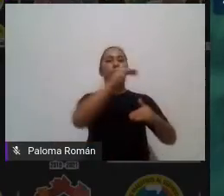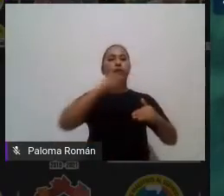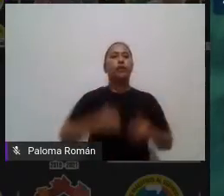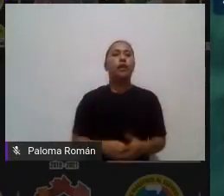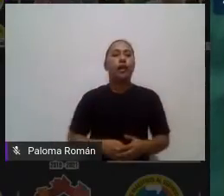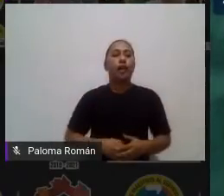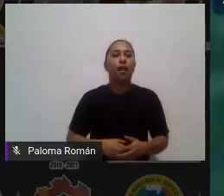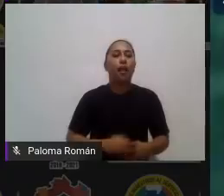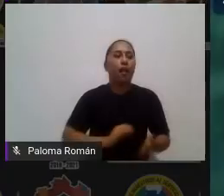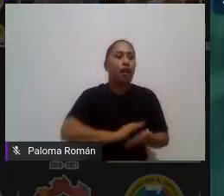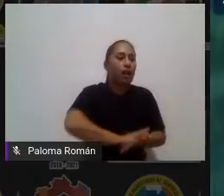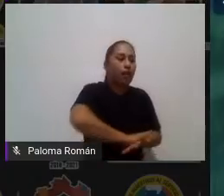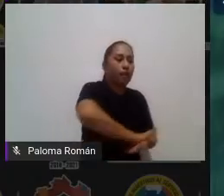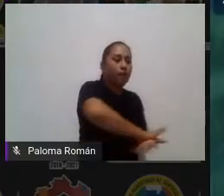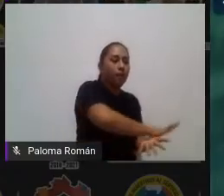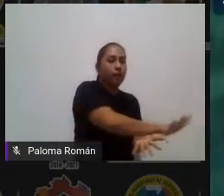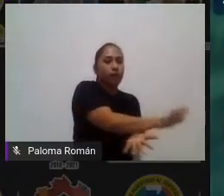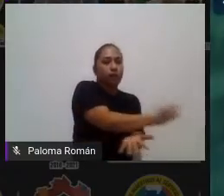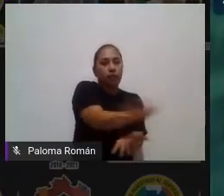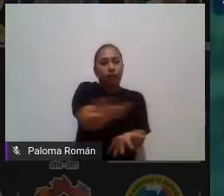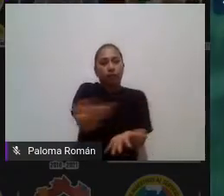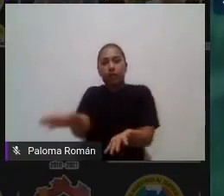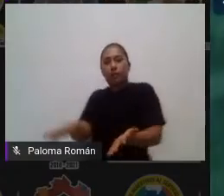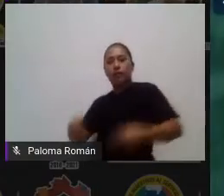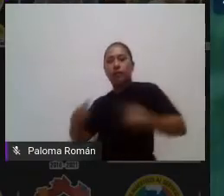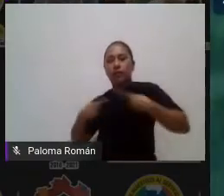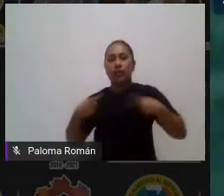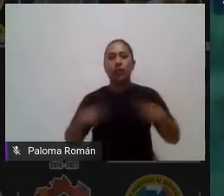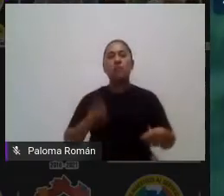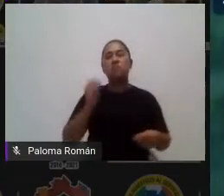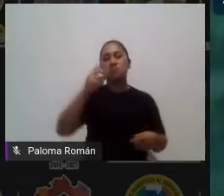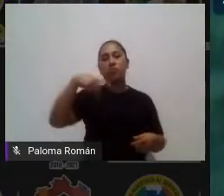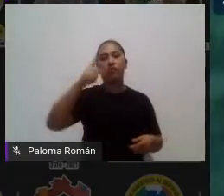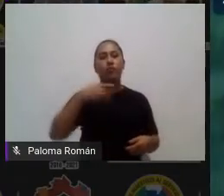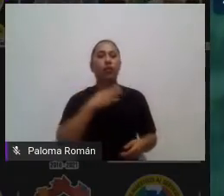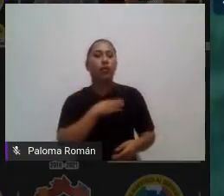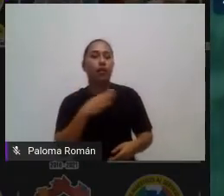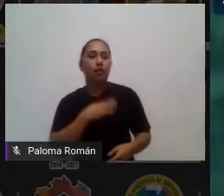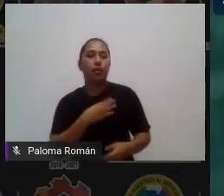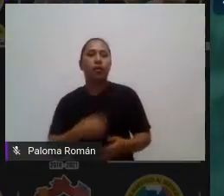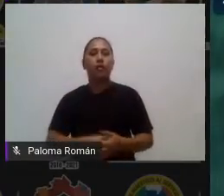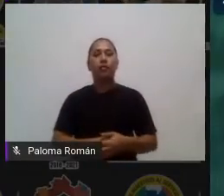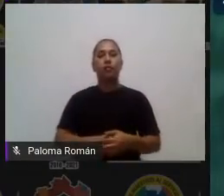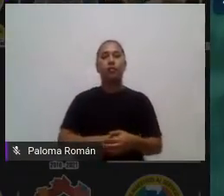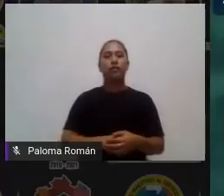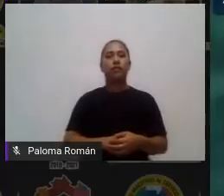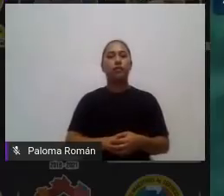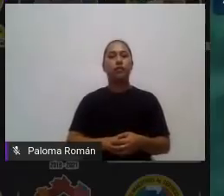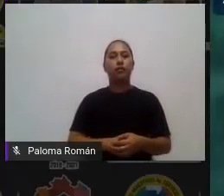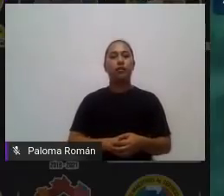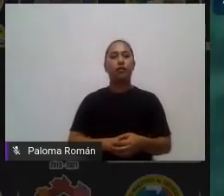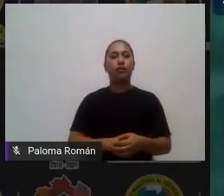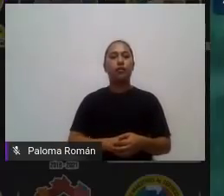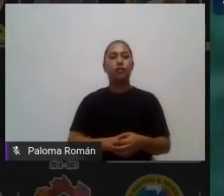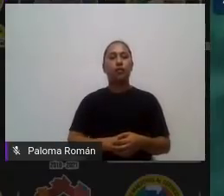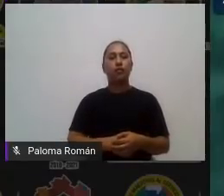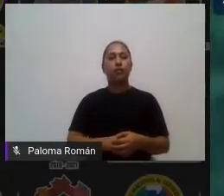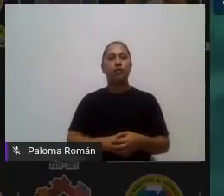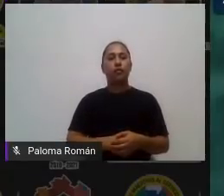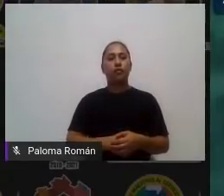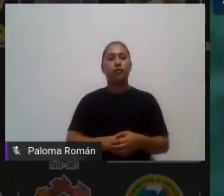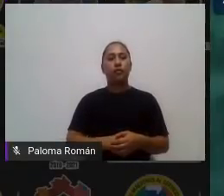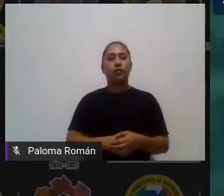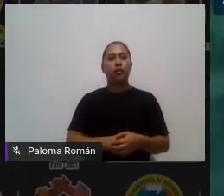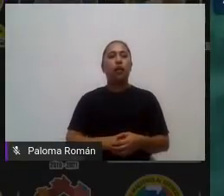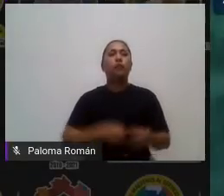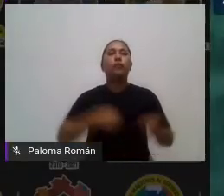diversidad es lo que también les atrae ok bueno el maestro que hace en esta estrategia didáctica su papel es de